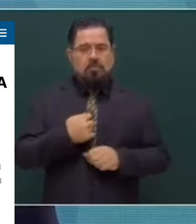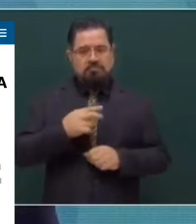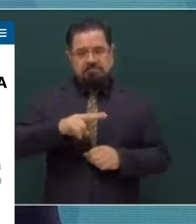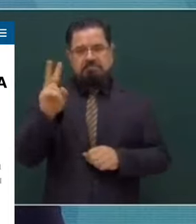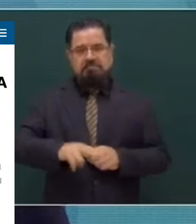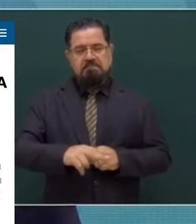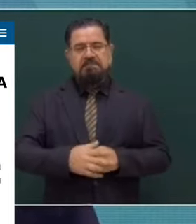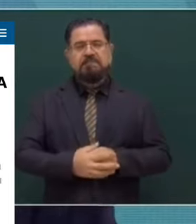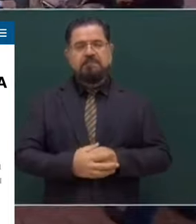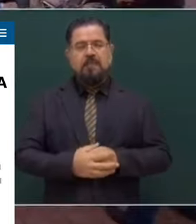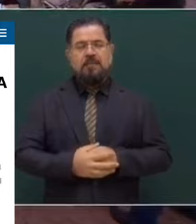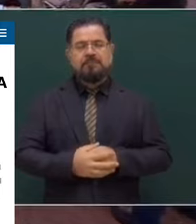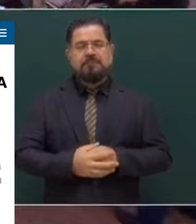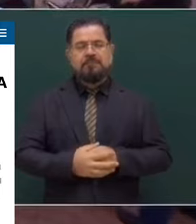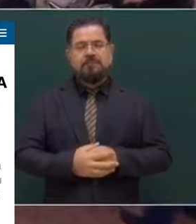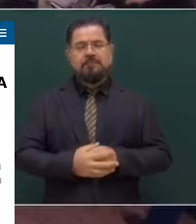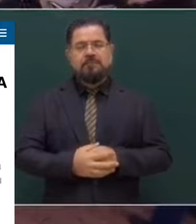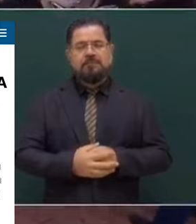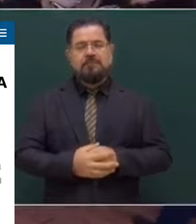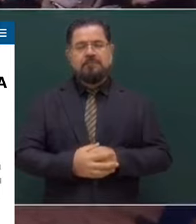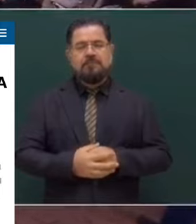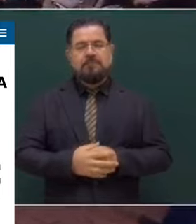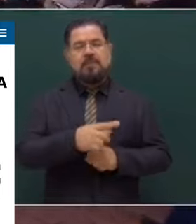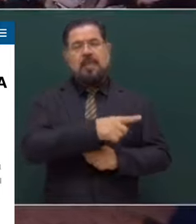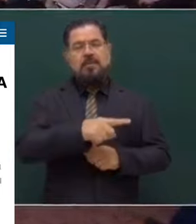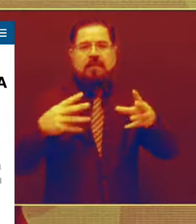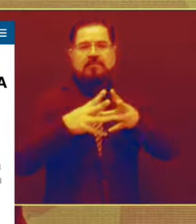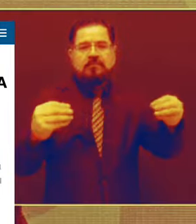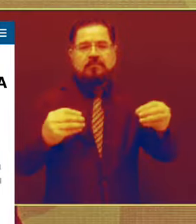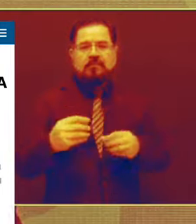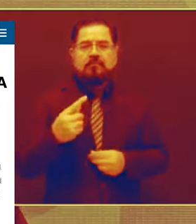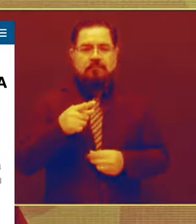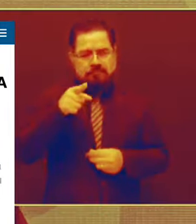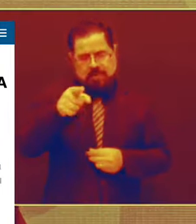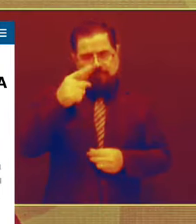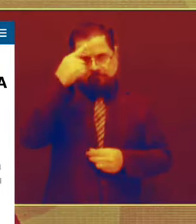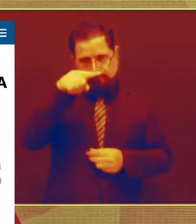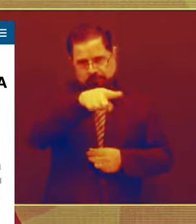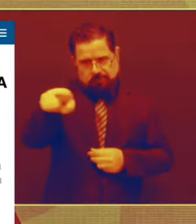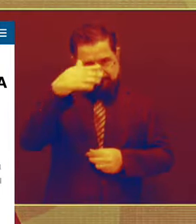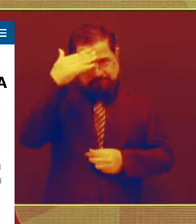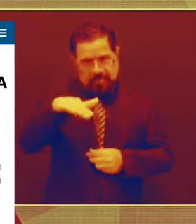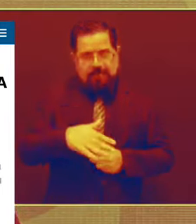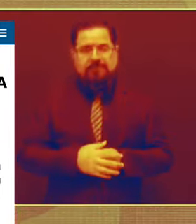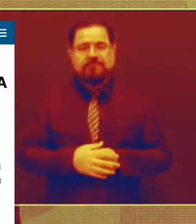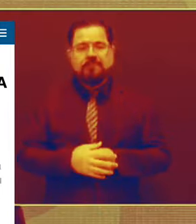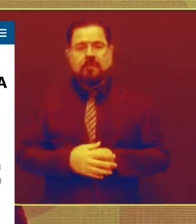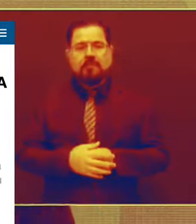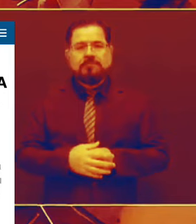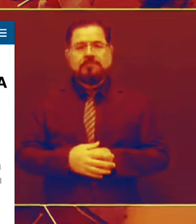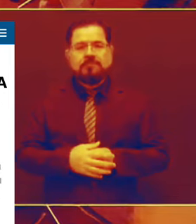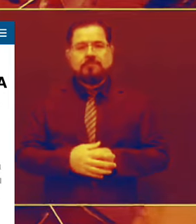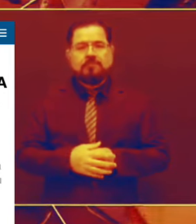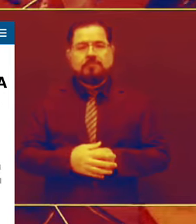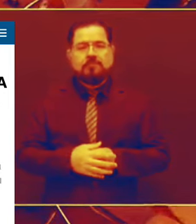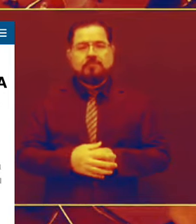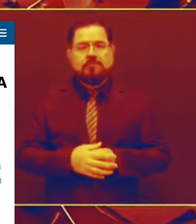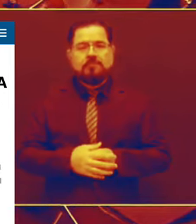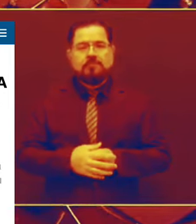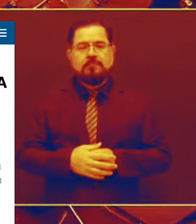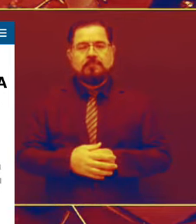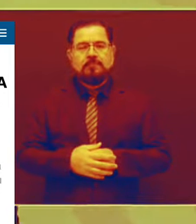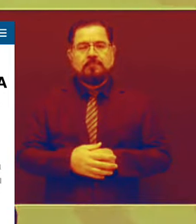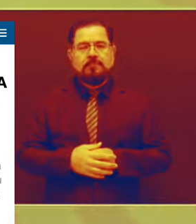garantizar que de derecha. Para que tengan una idea. No es cierto